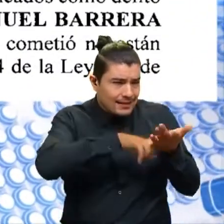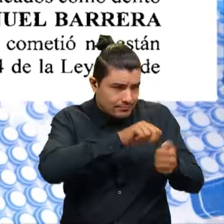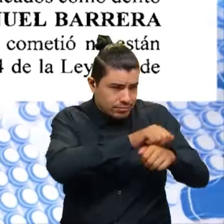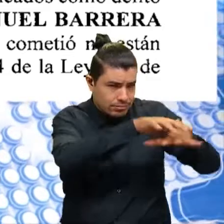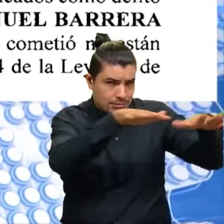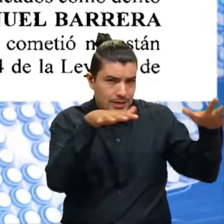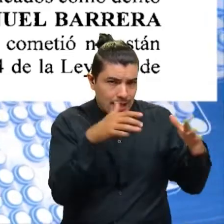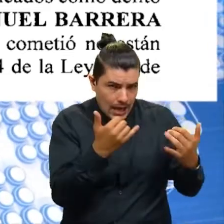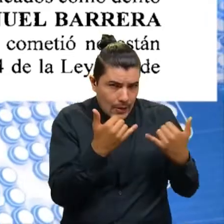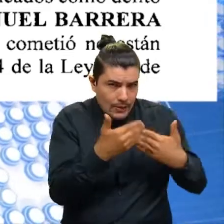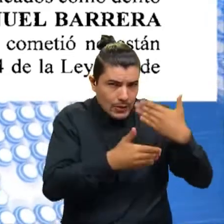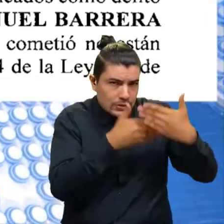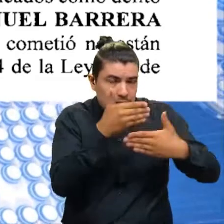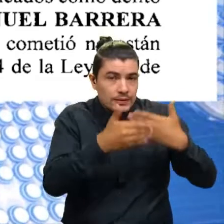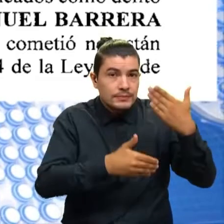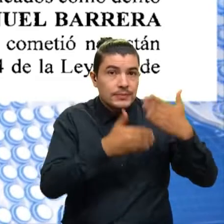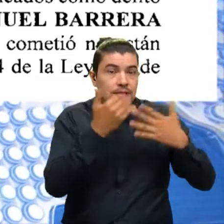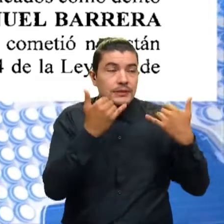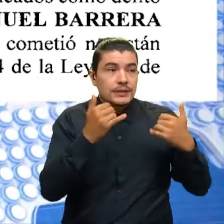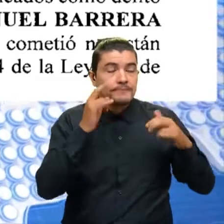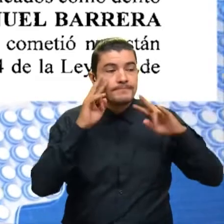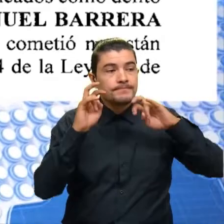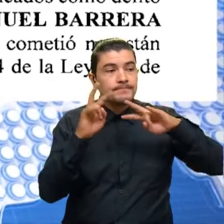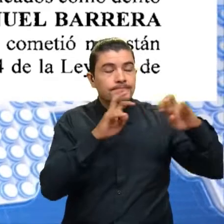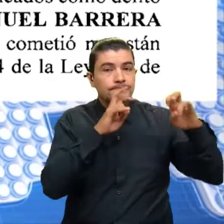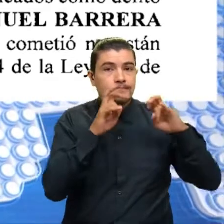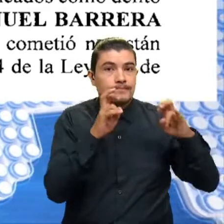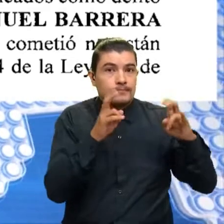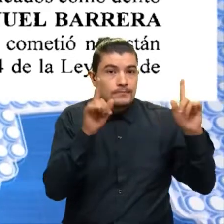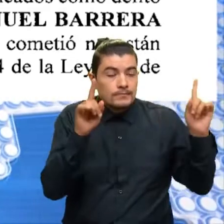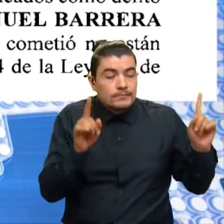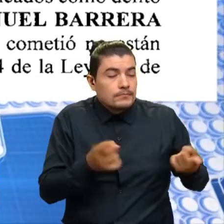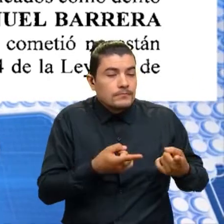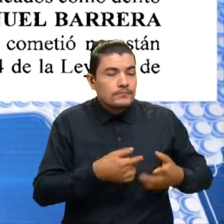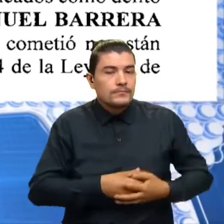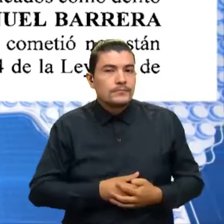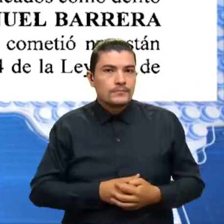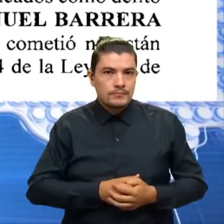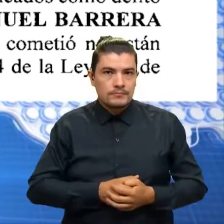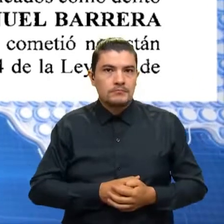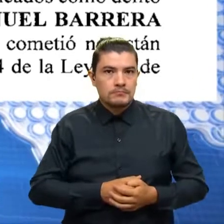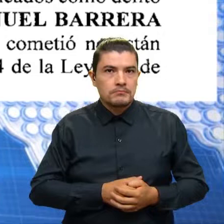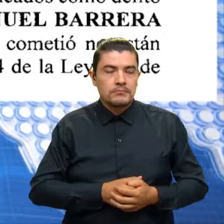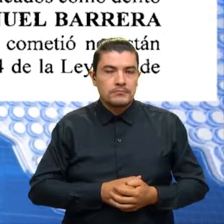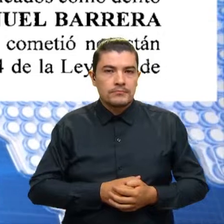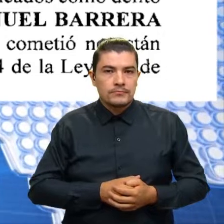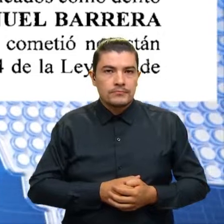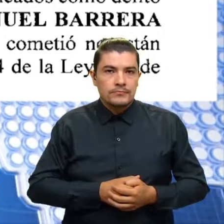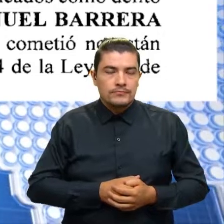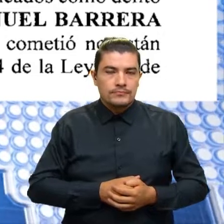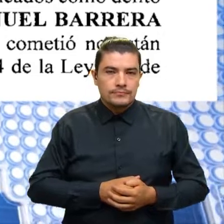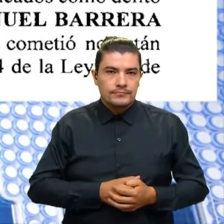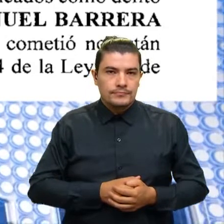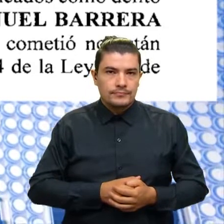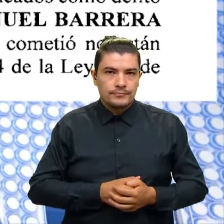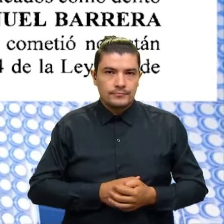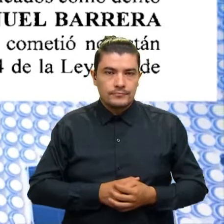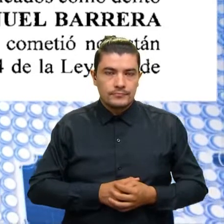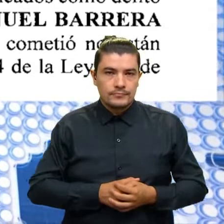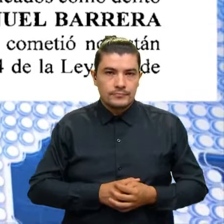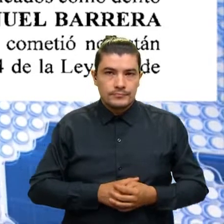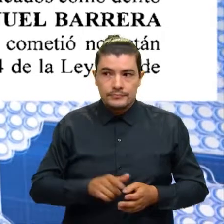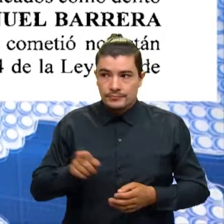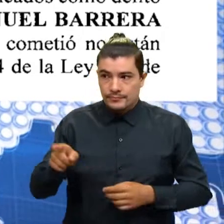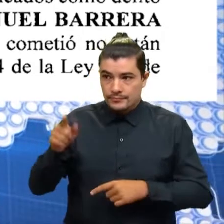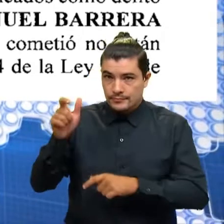documentación allegada a la presente solicitud, se le concluye el cumplimiento de los requisitos formales y materiales requeridos para